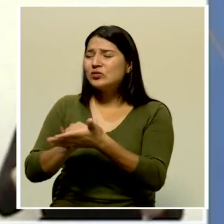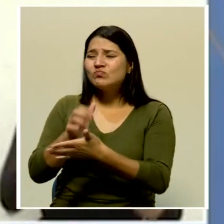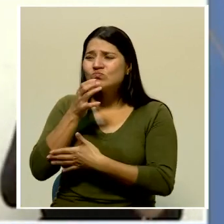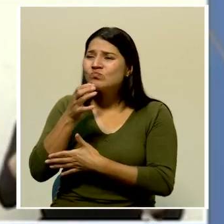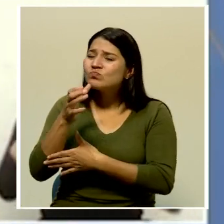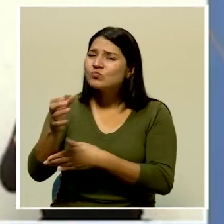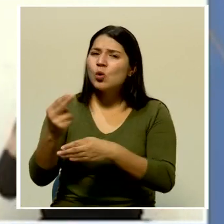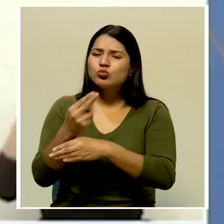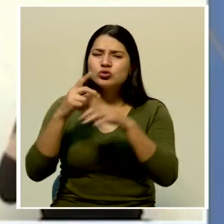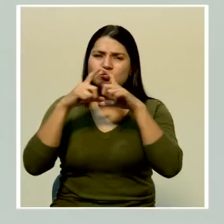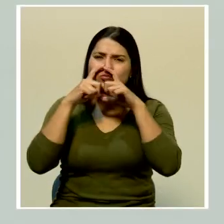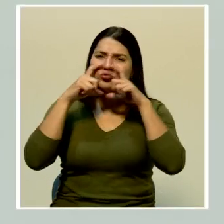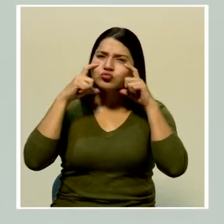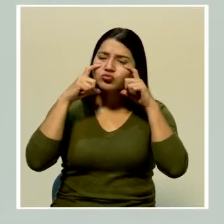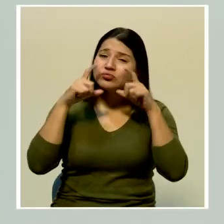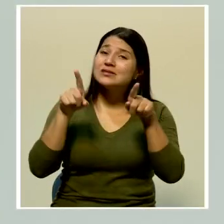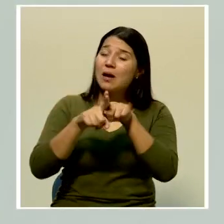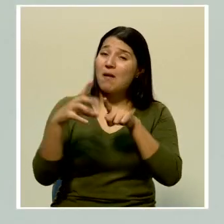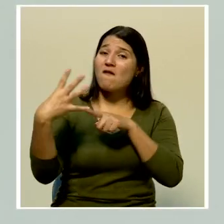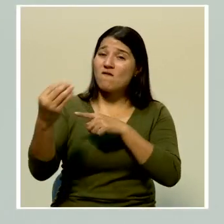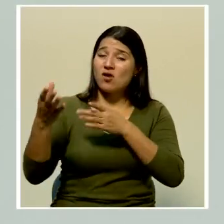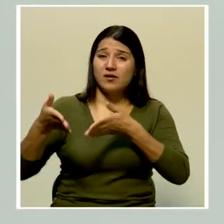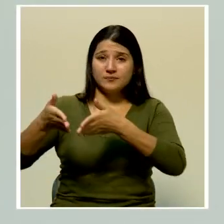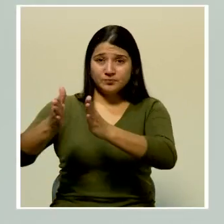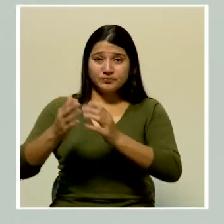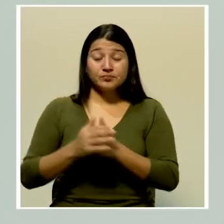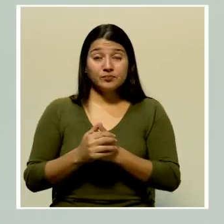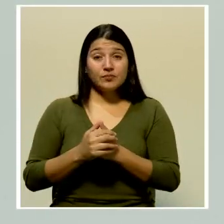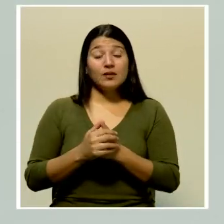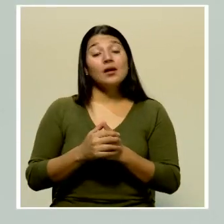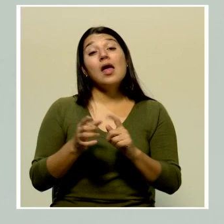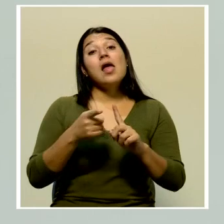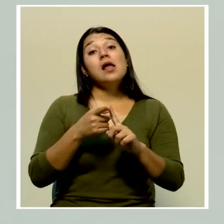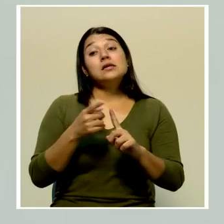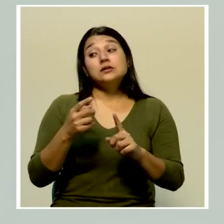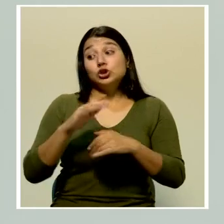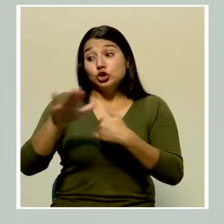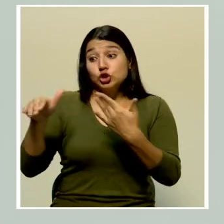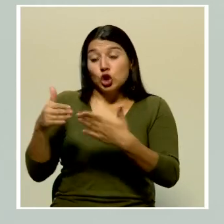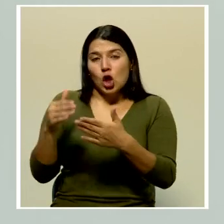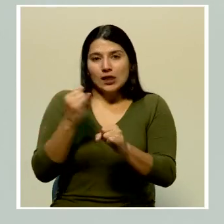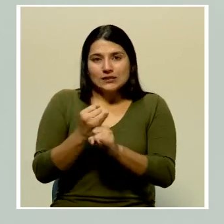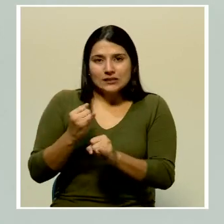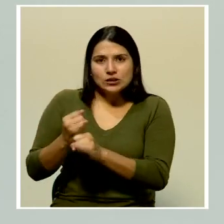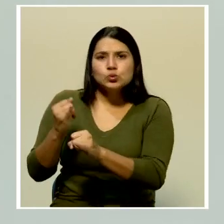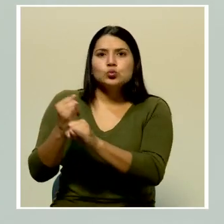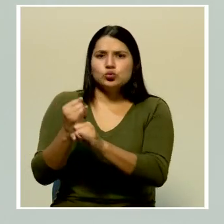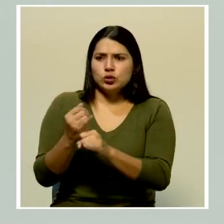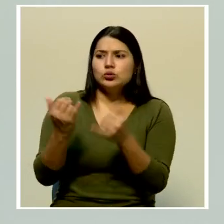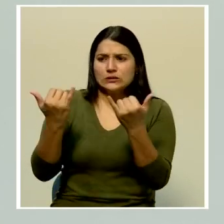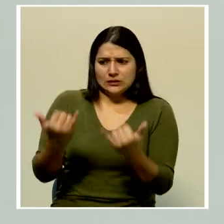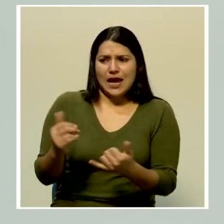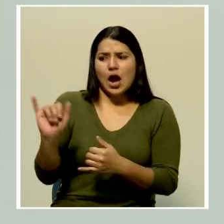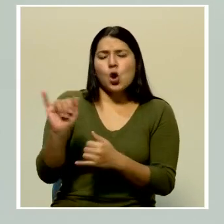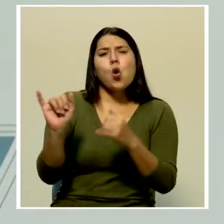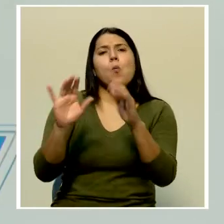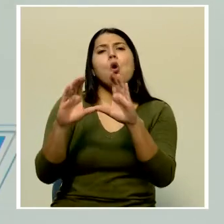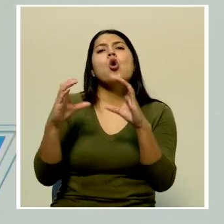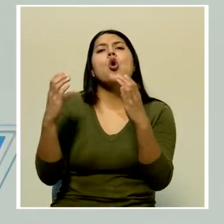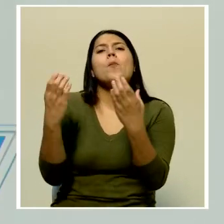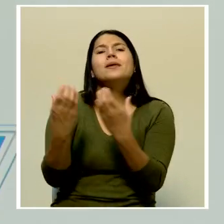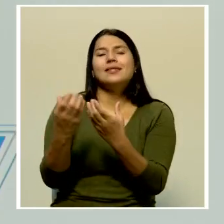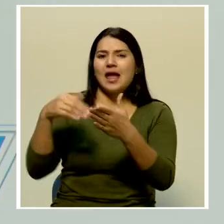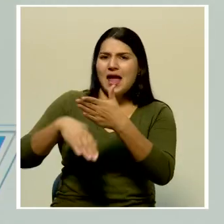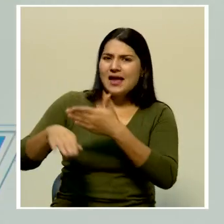incluso en la vía pública. Desde el ámbito institucional, nosotros estamos reorganizando como Comité de San José todas las acciones